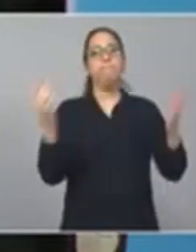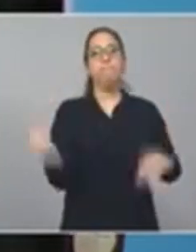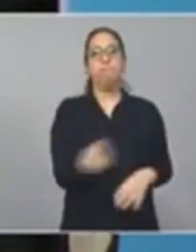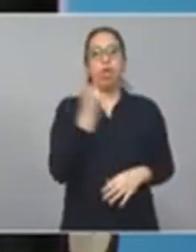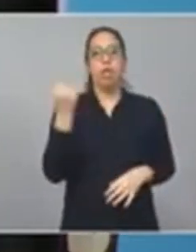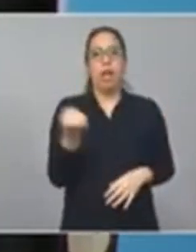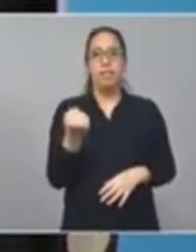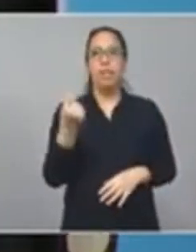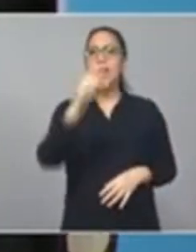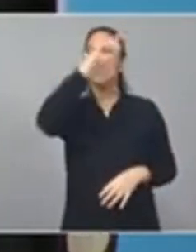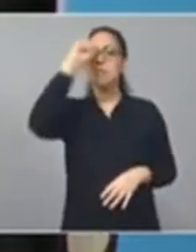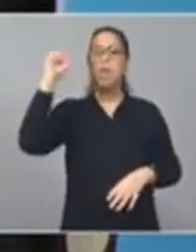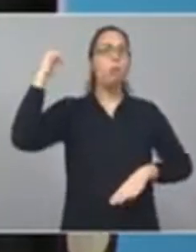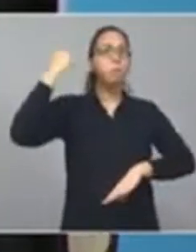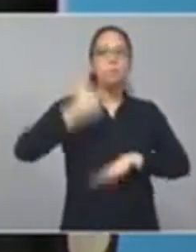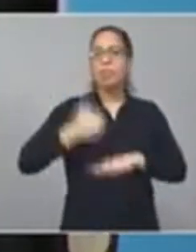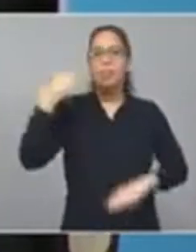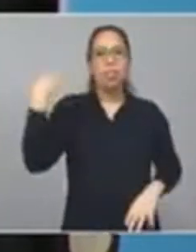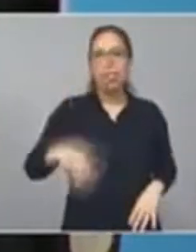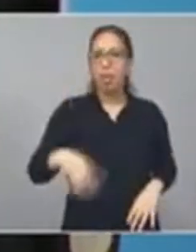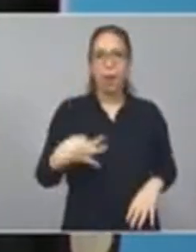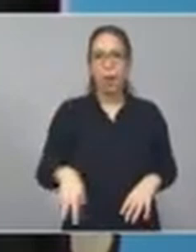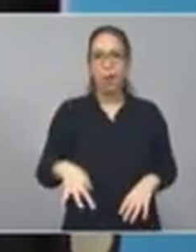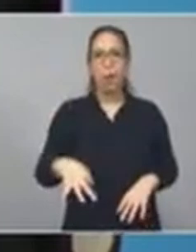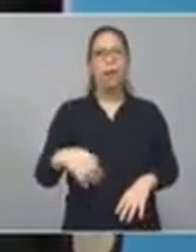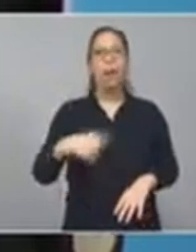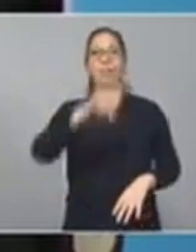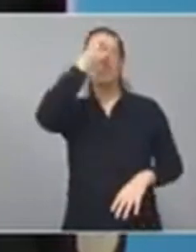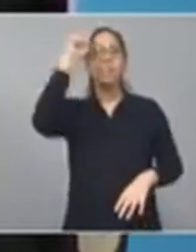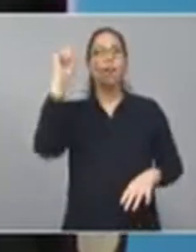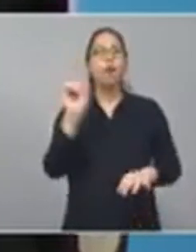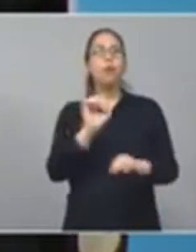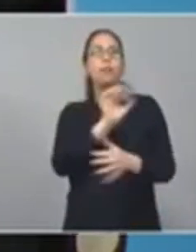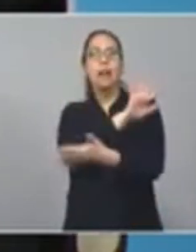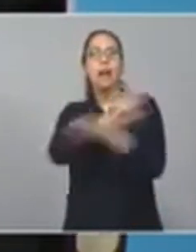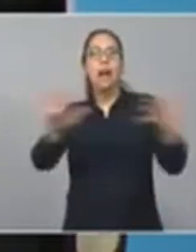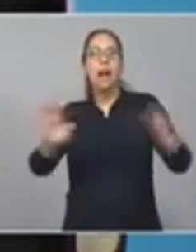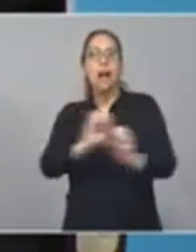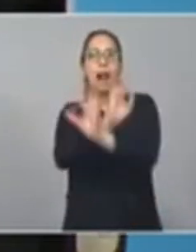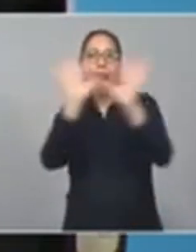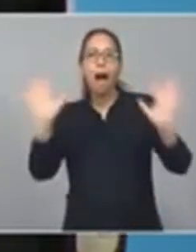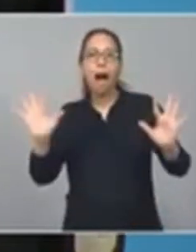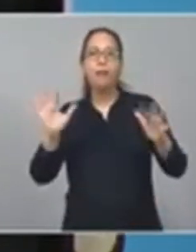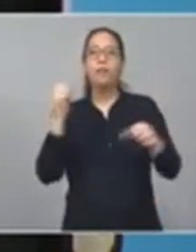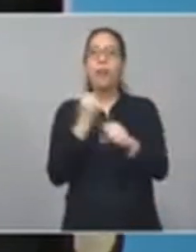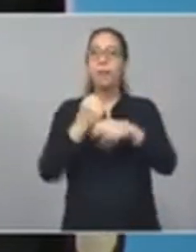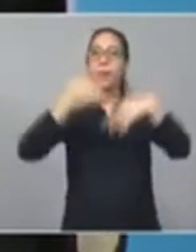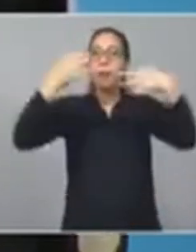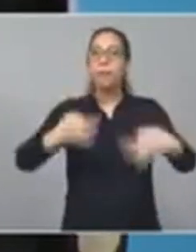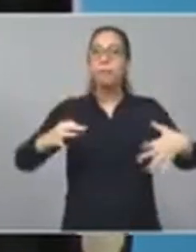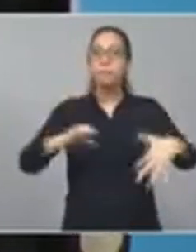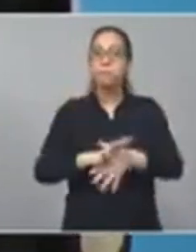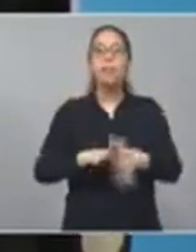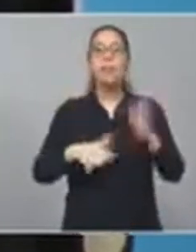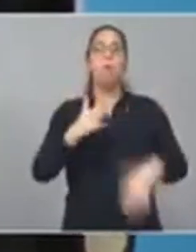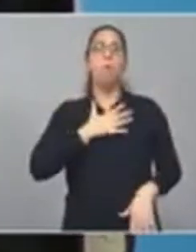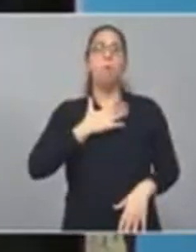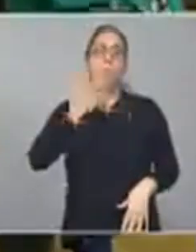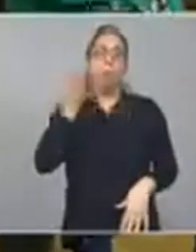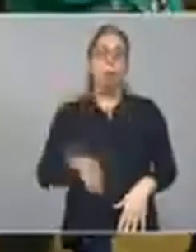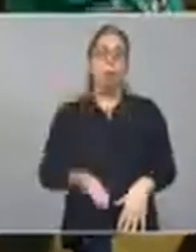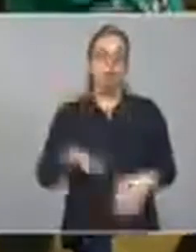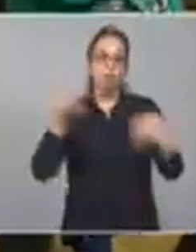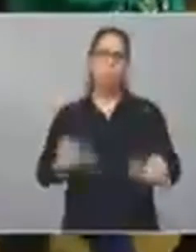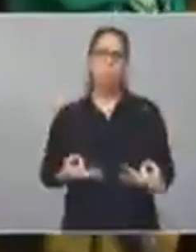un Estado presente, un Estado transparente, un Estado eficaz, pero sobre todo un Estado más humano. Muchas gracias.